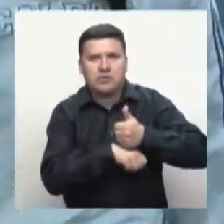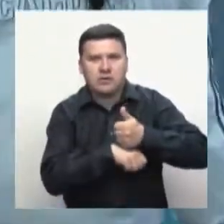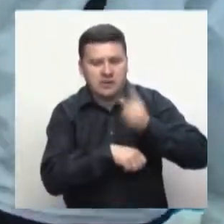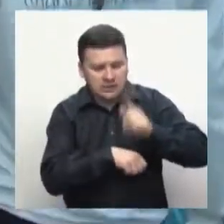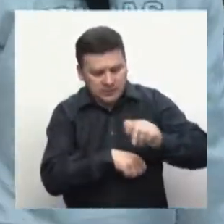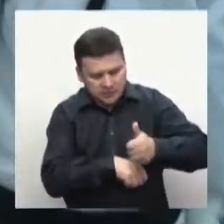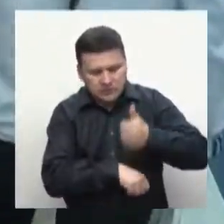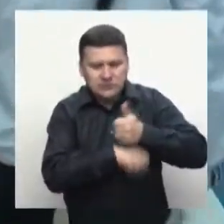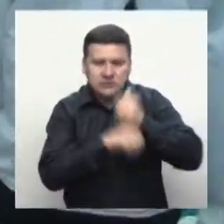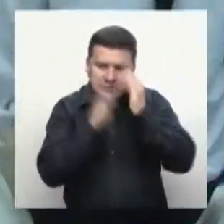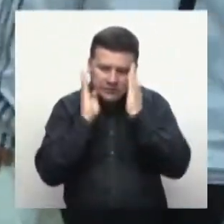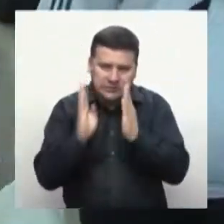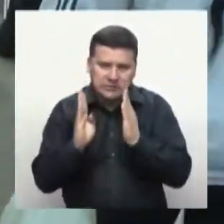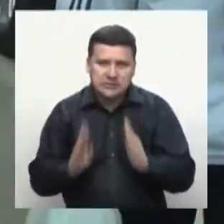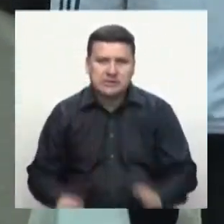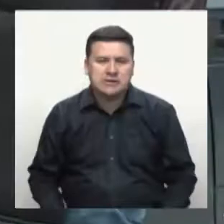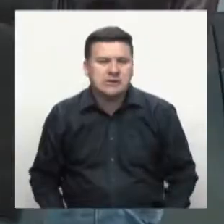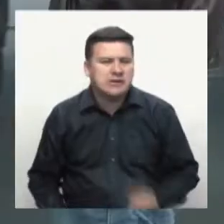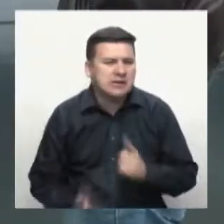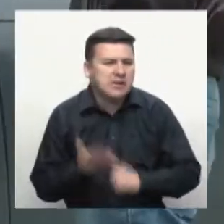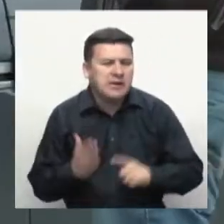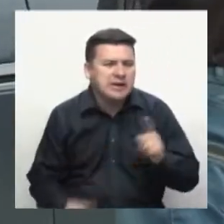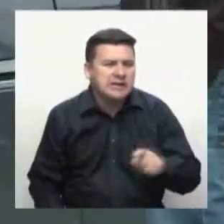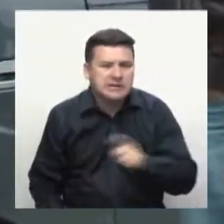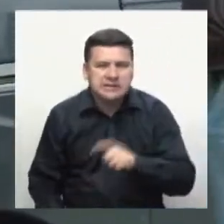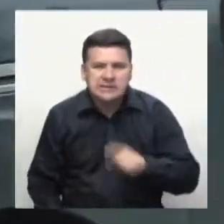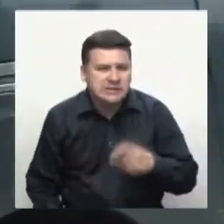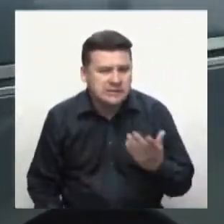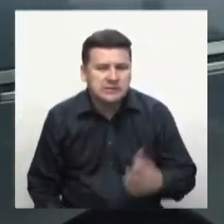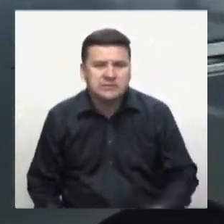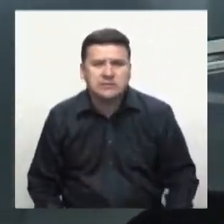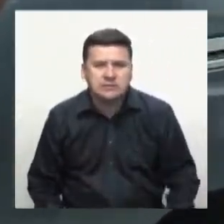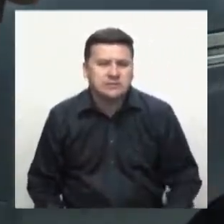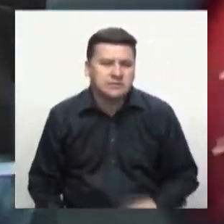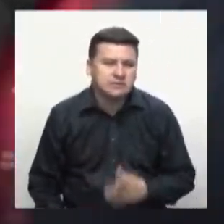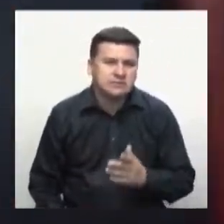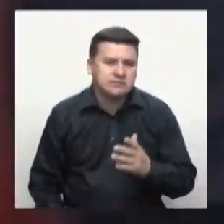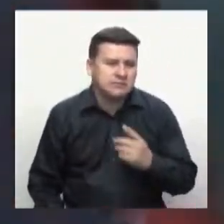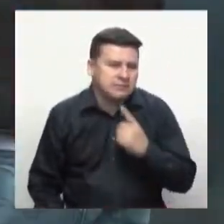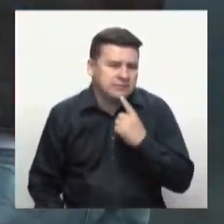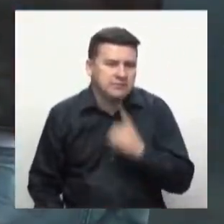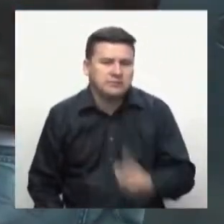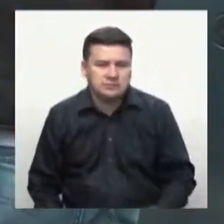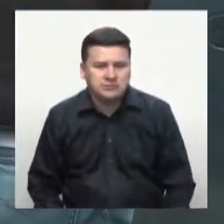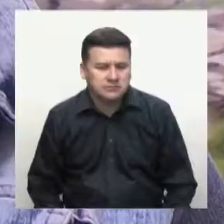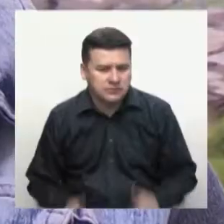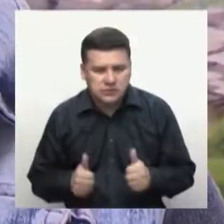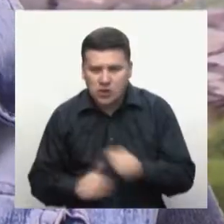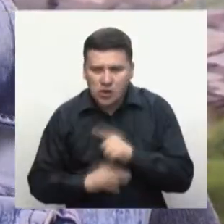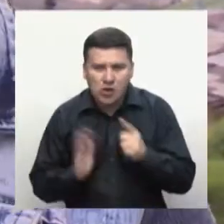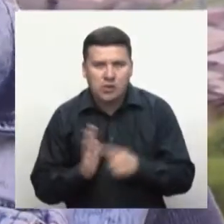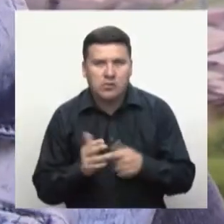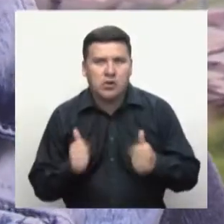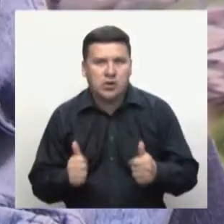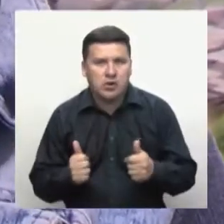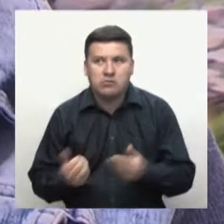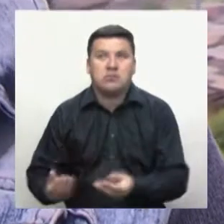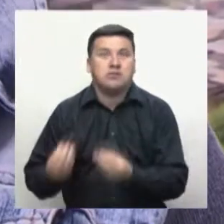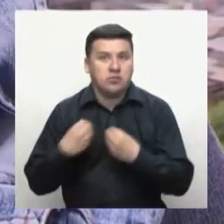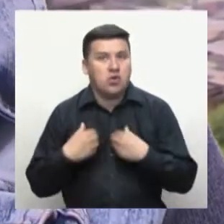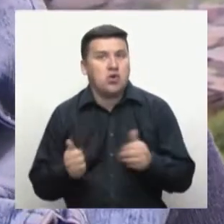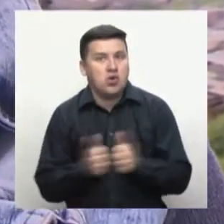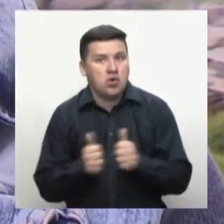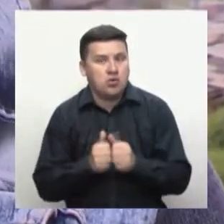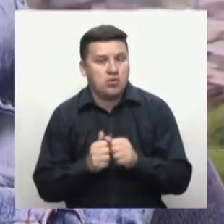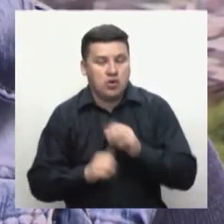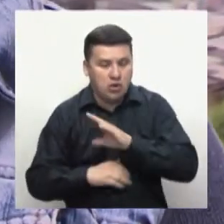pues súper bien todos. Hoy nos han brindado acompañamiento todo el día, estamos esperando el almuerzo porque nos van a